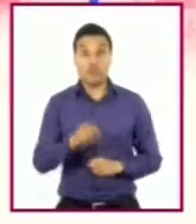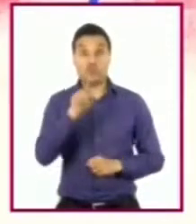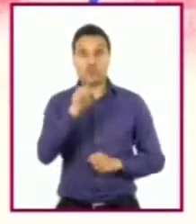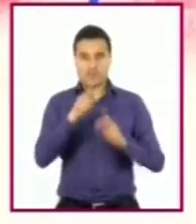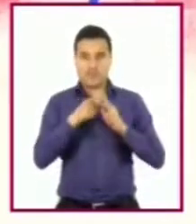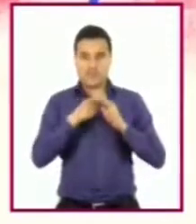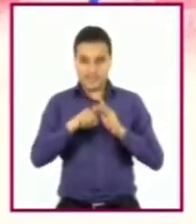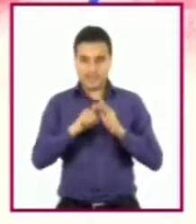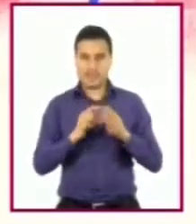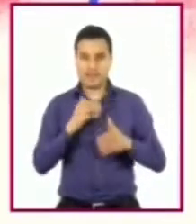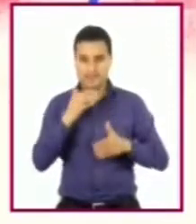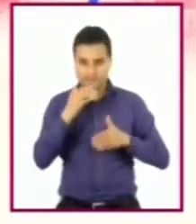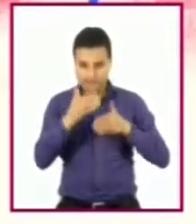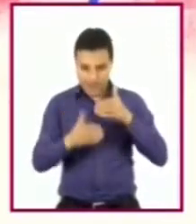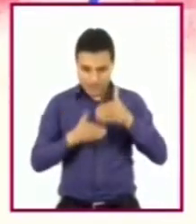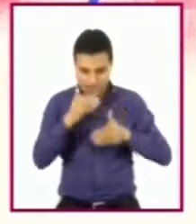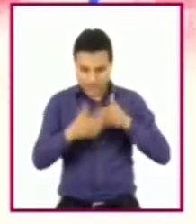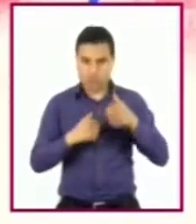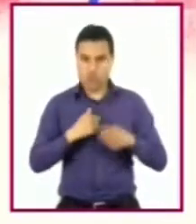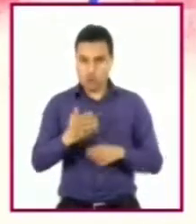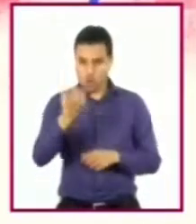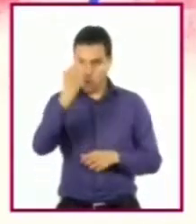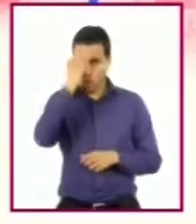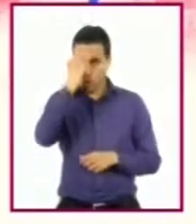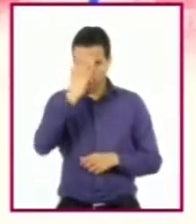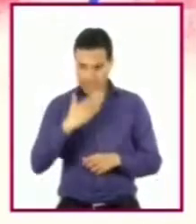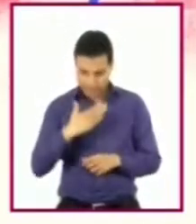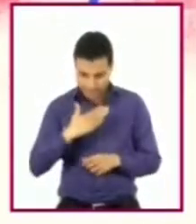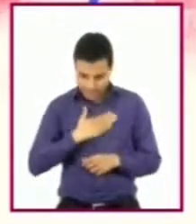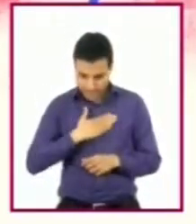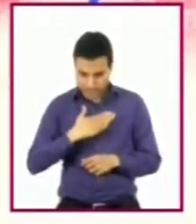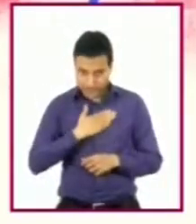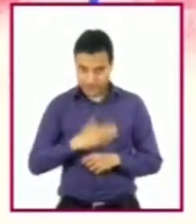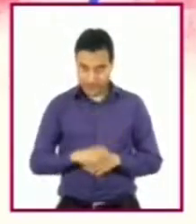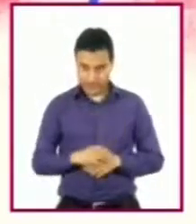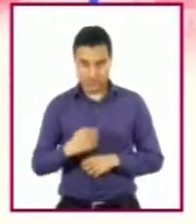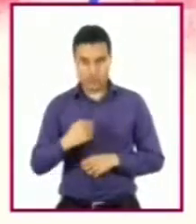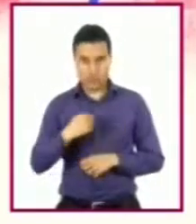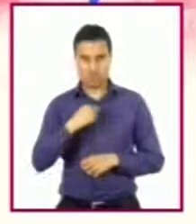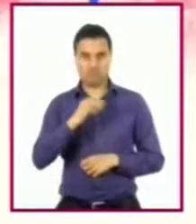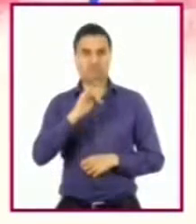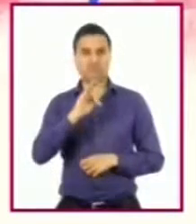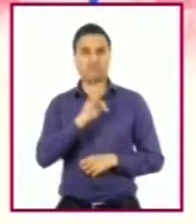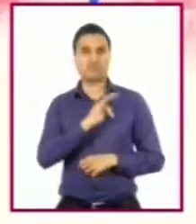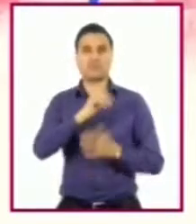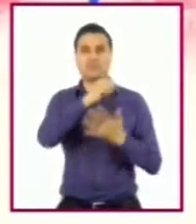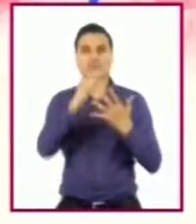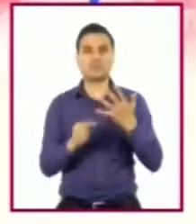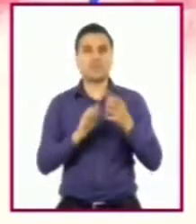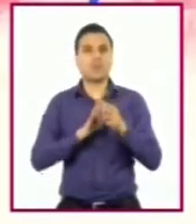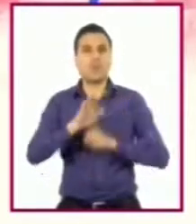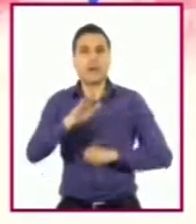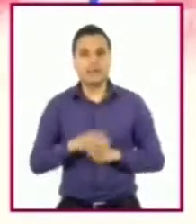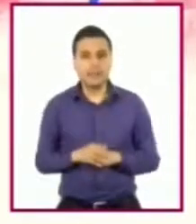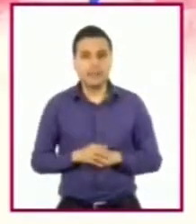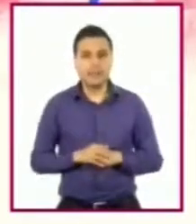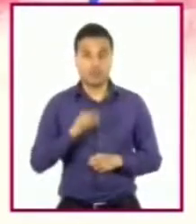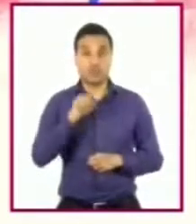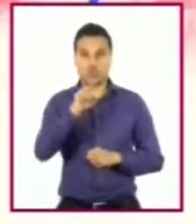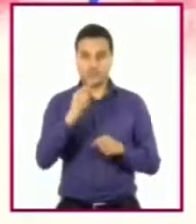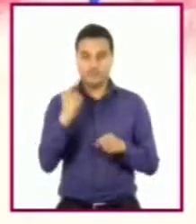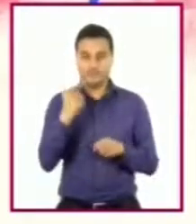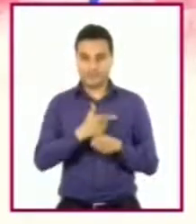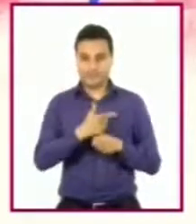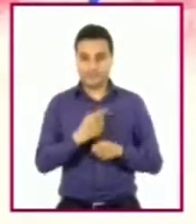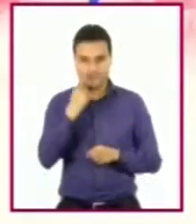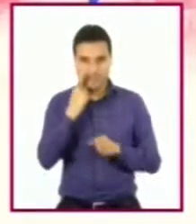conocerse a ustedes mismos e identificar sus capacidades. A continuación, les explicaremos